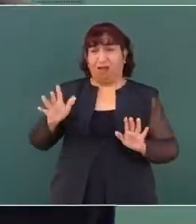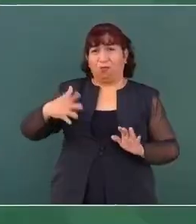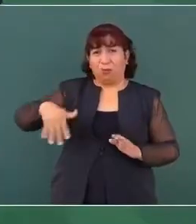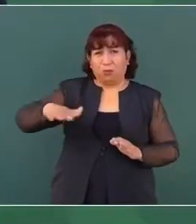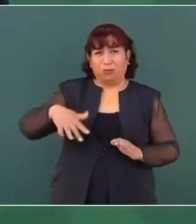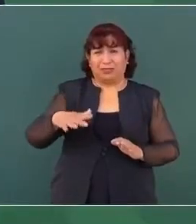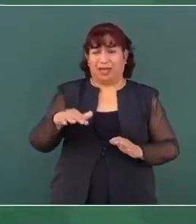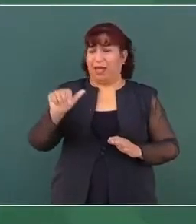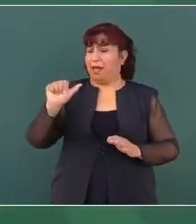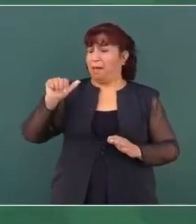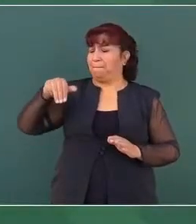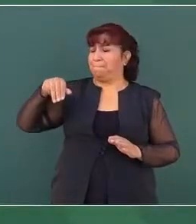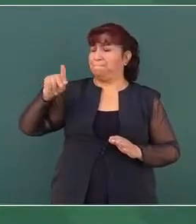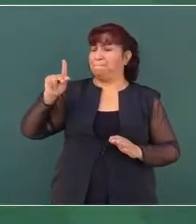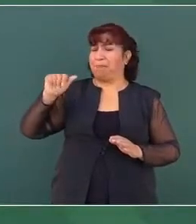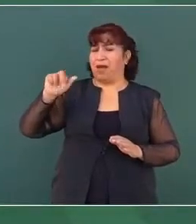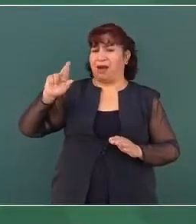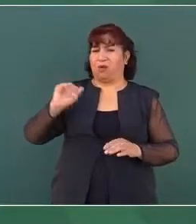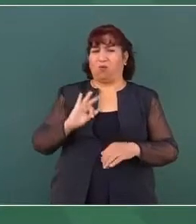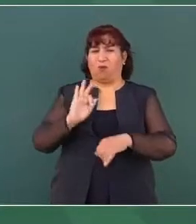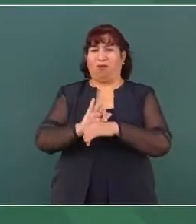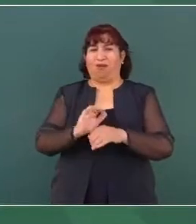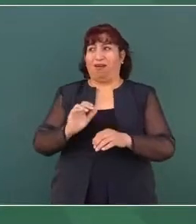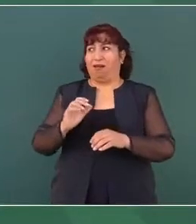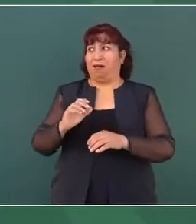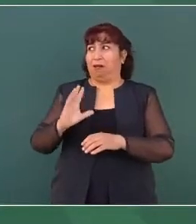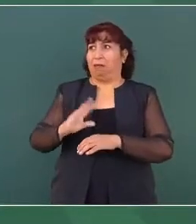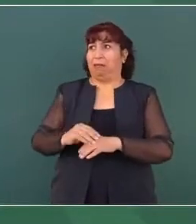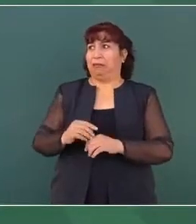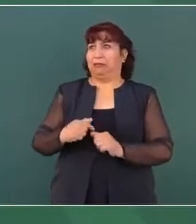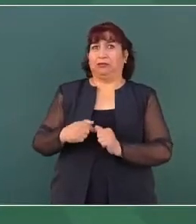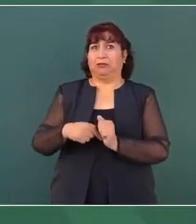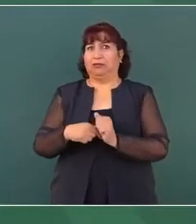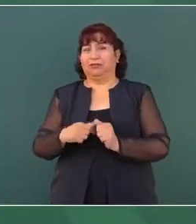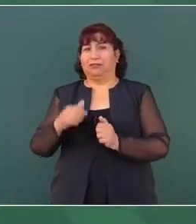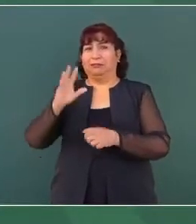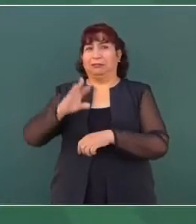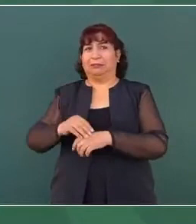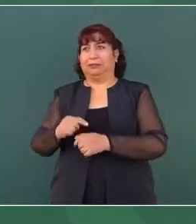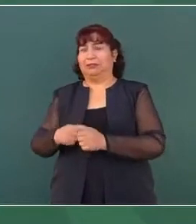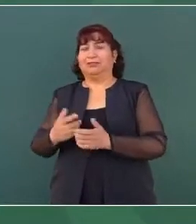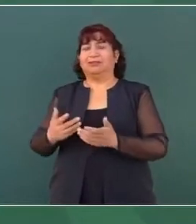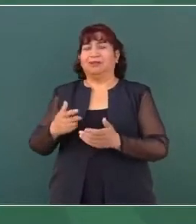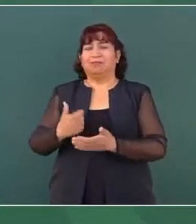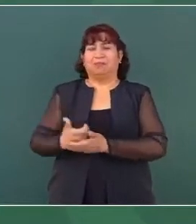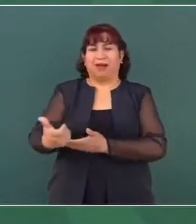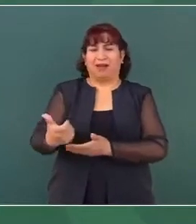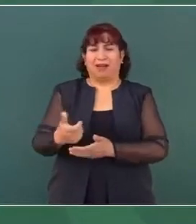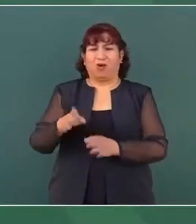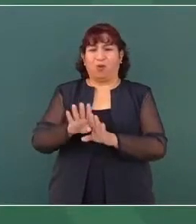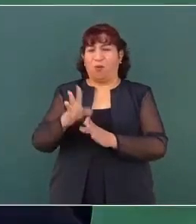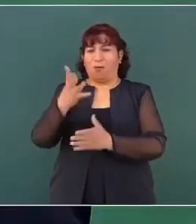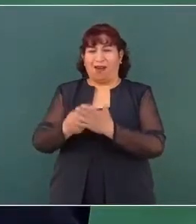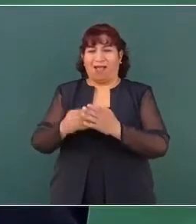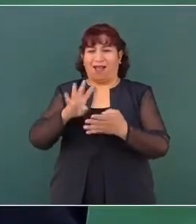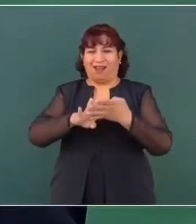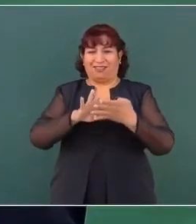amparo o paga una fianza,